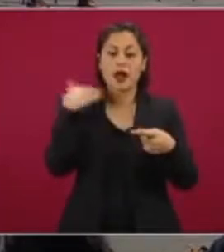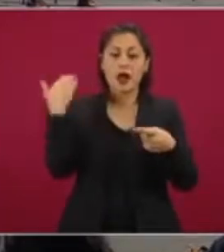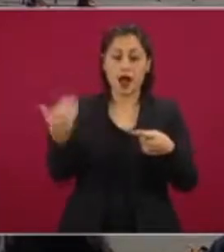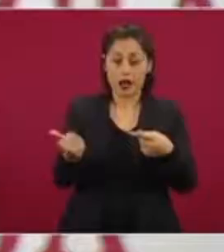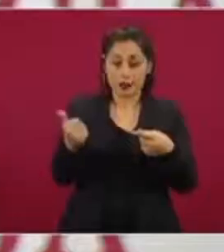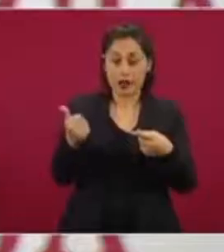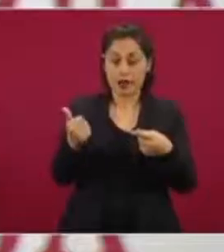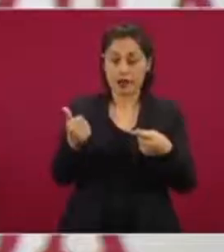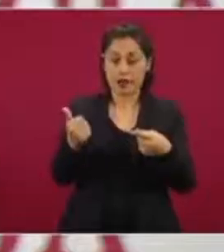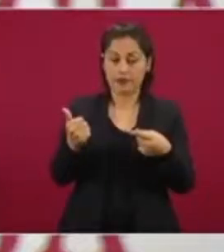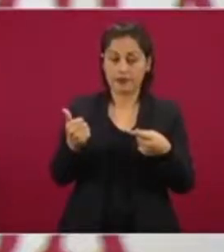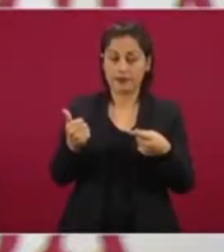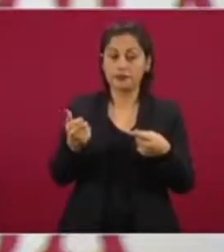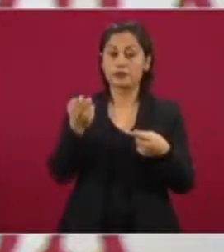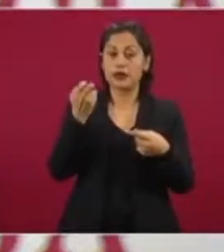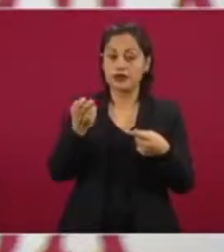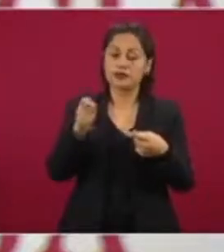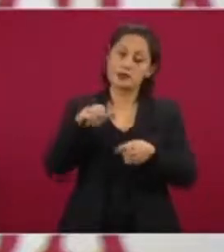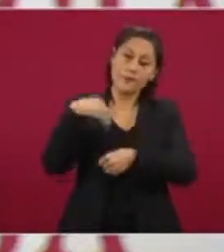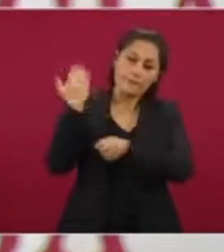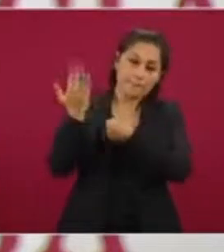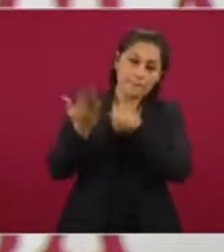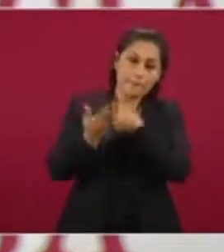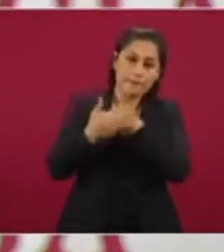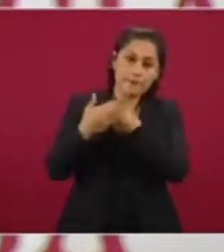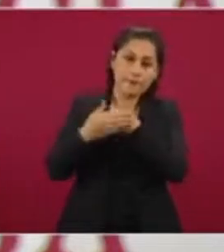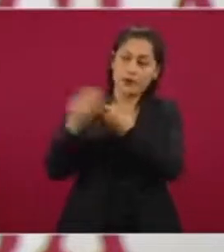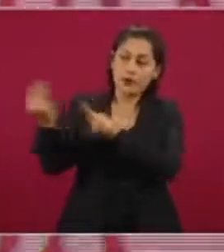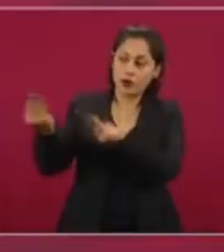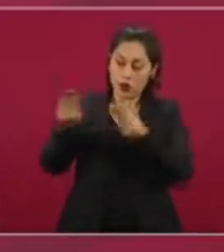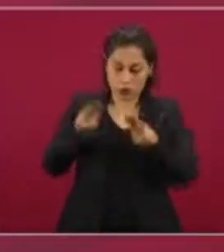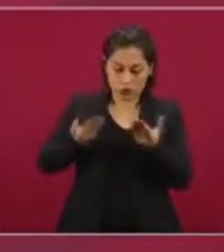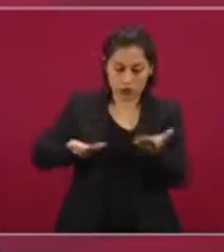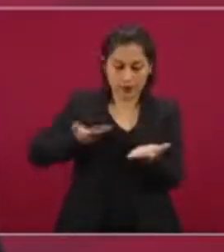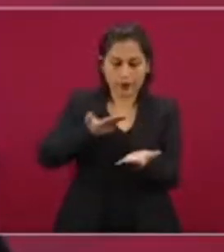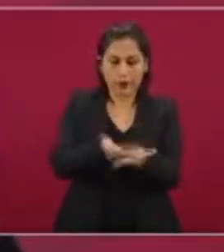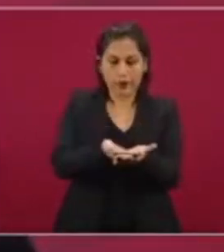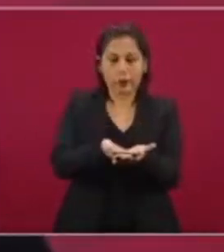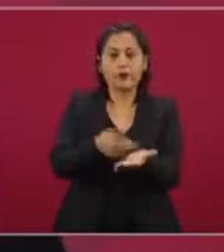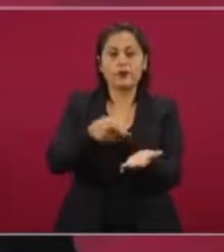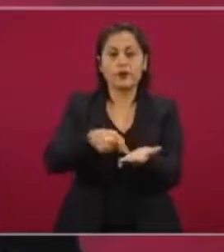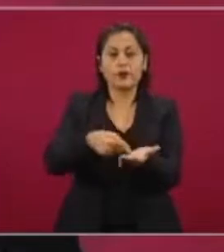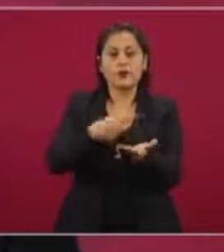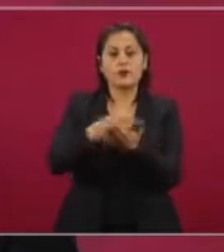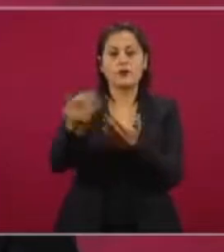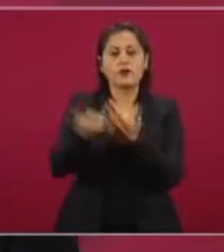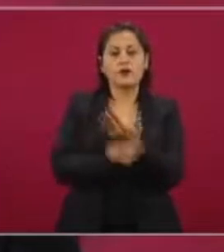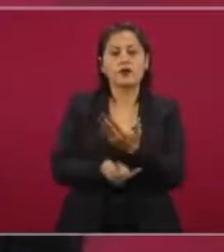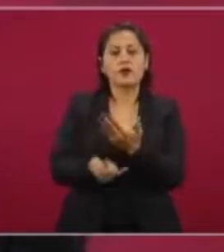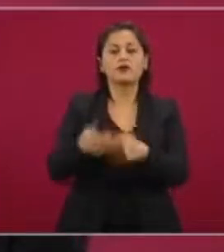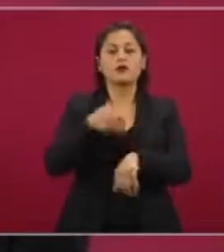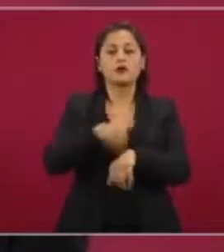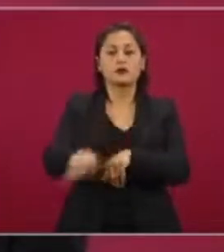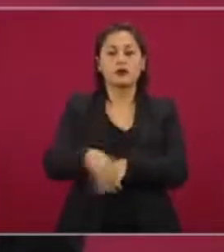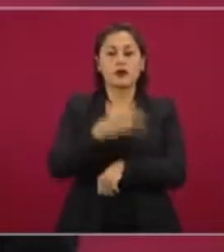pronto va a presentar a México su proyecto fase 3 en México.